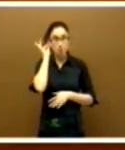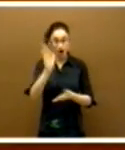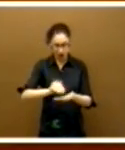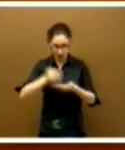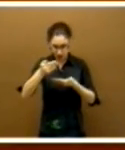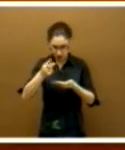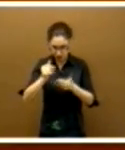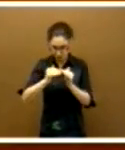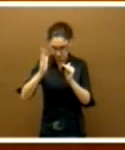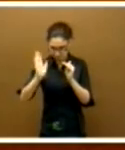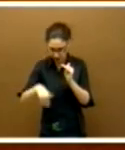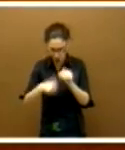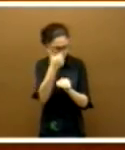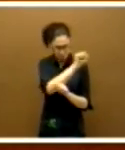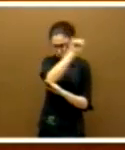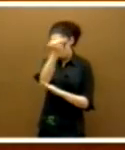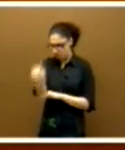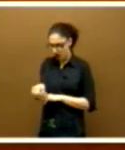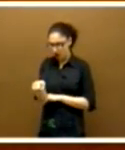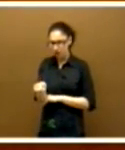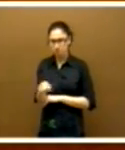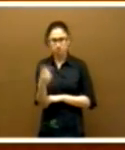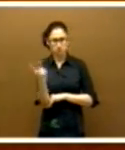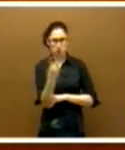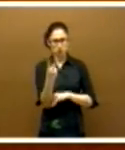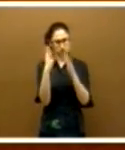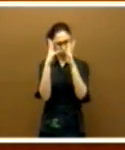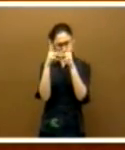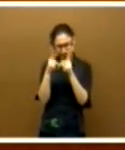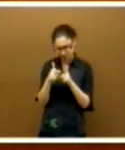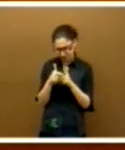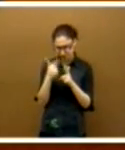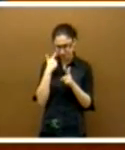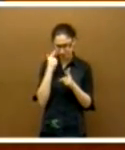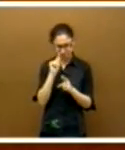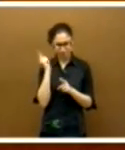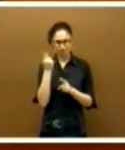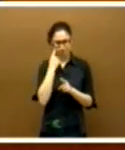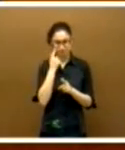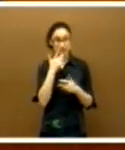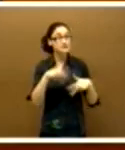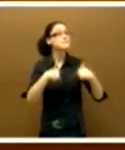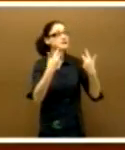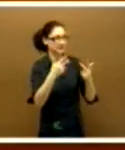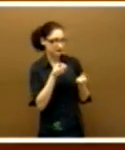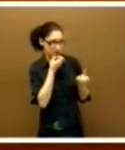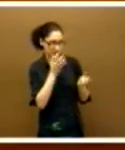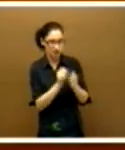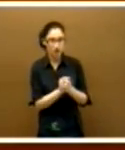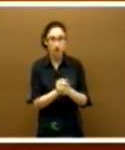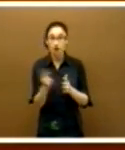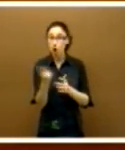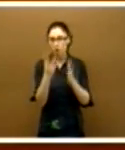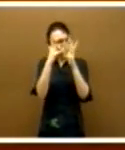él a los 65. Echan las cuentas y descubren, si me permiten, se lo explico, echan las cuentas y